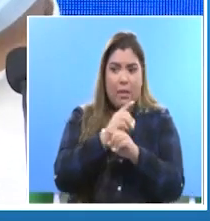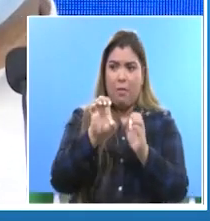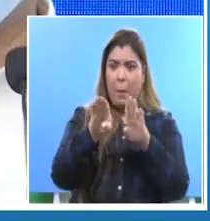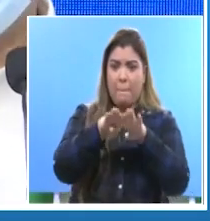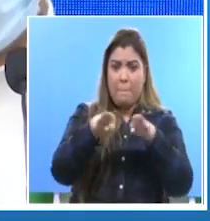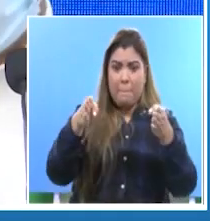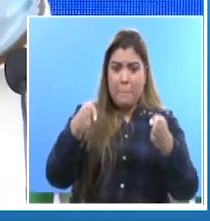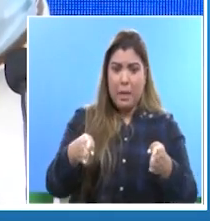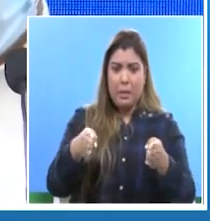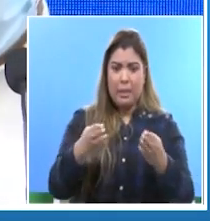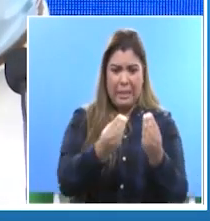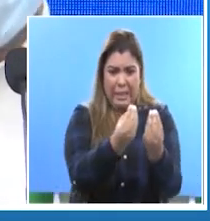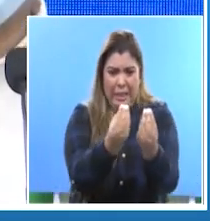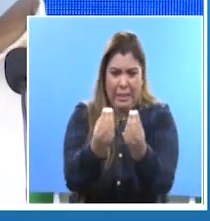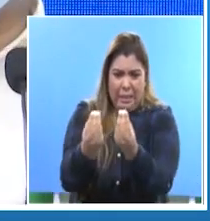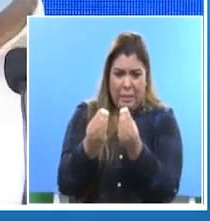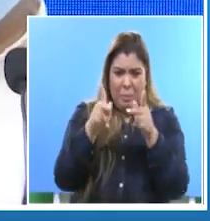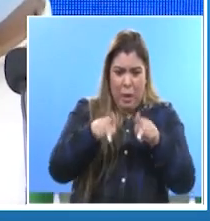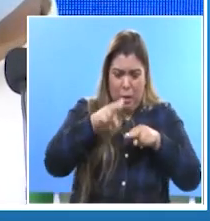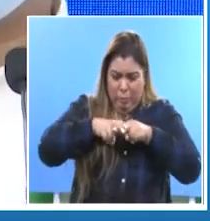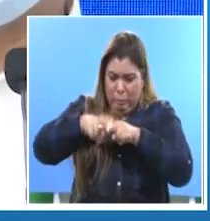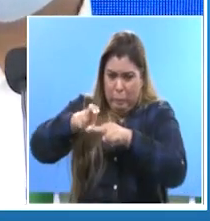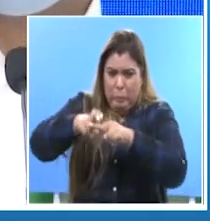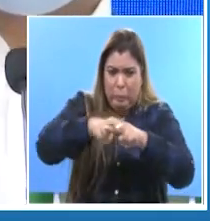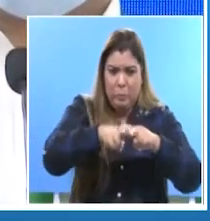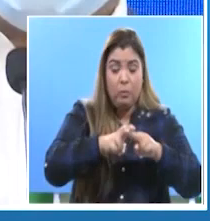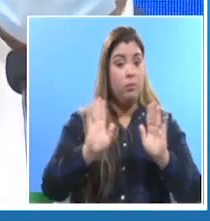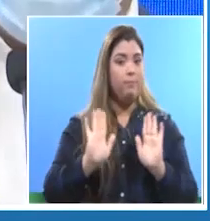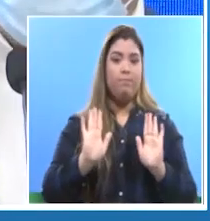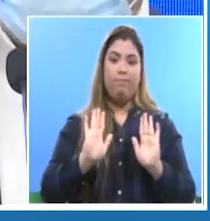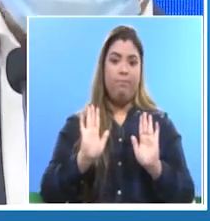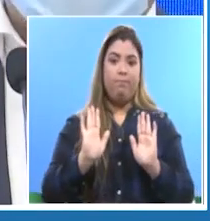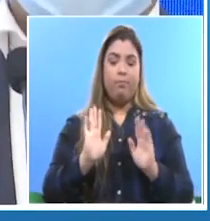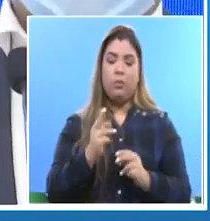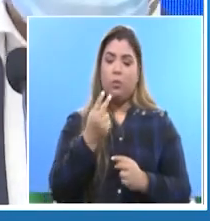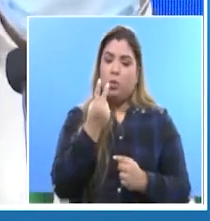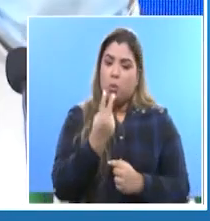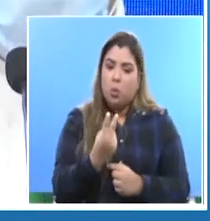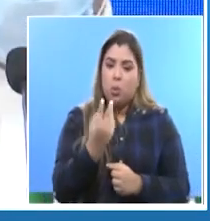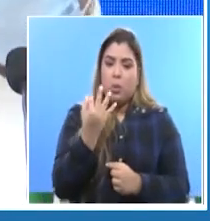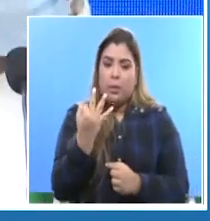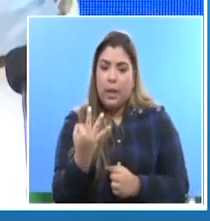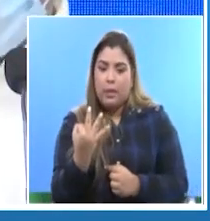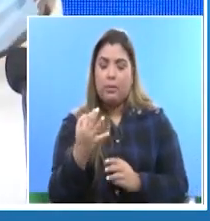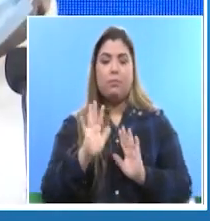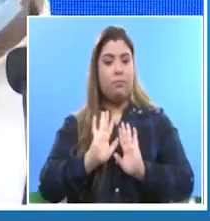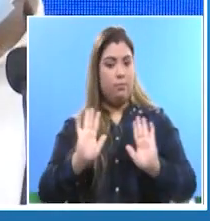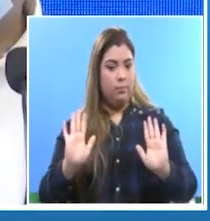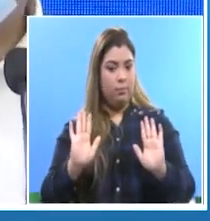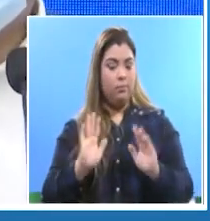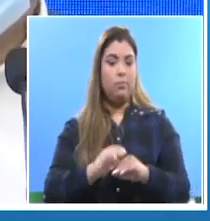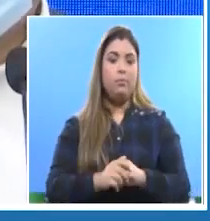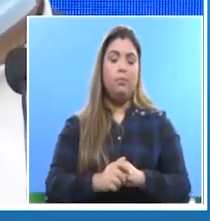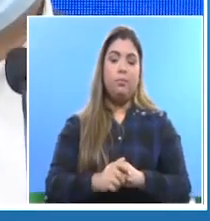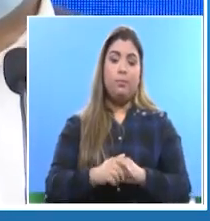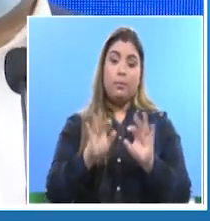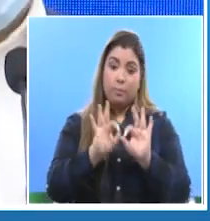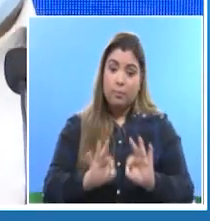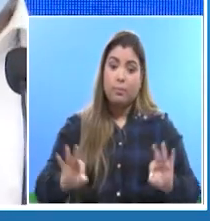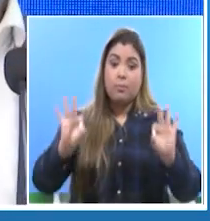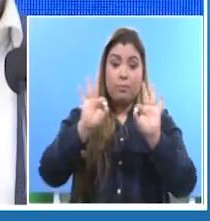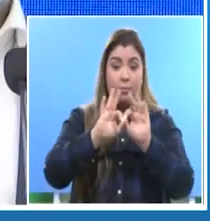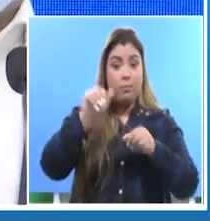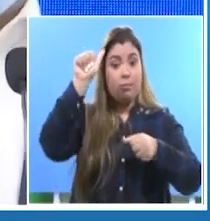Es importante que recordemos que este virus se propaga por las